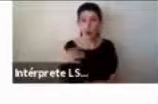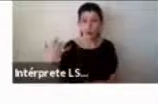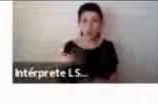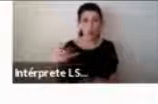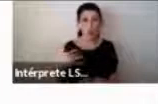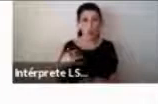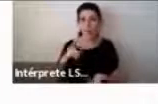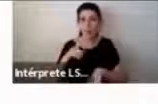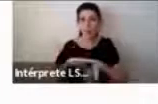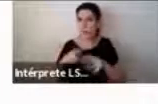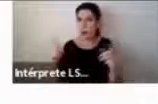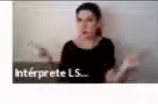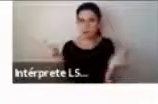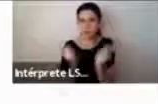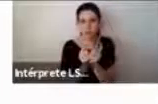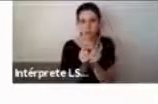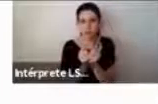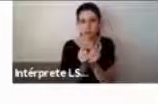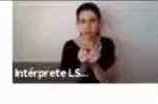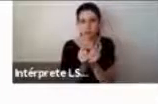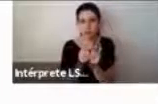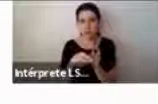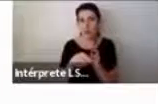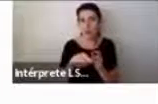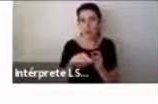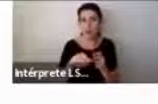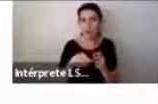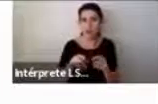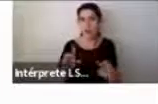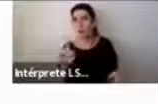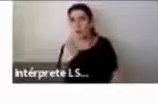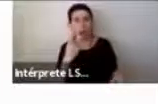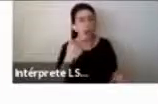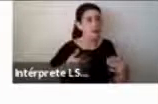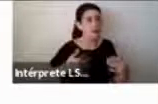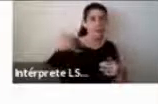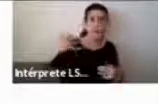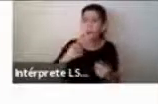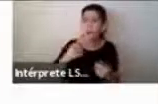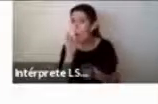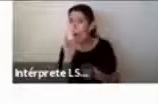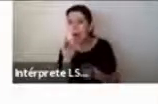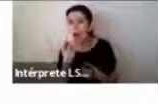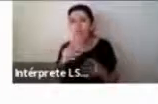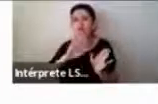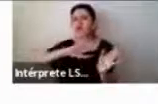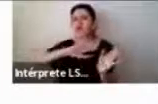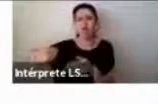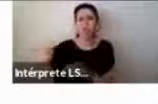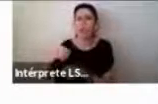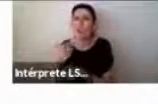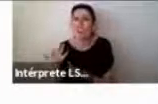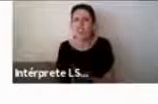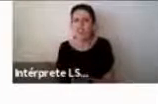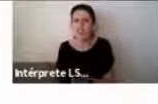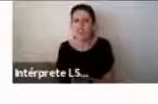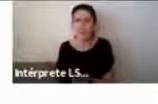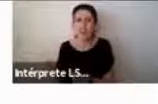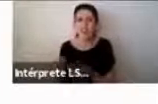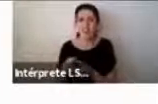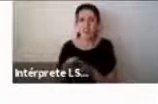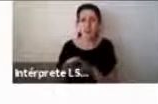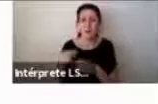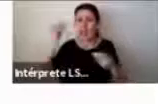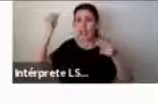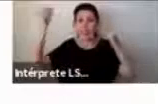De hecho, esto era un poco esto, ¿qué es lo primero? ¿qué es lo más importante? ¿qué vamos a dejar fuera? Hay muchas ideas